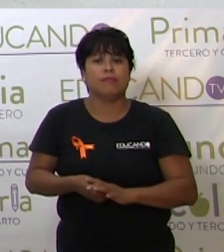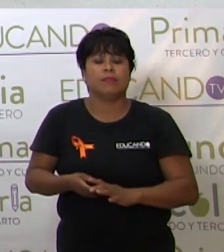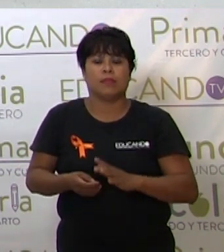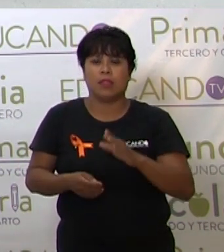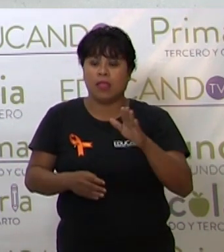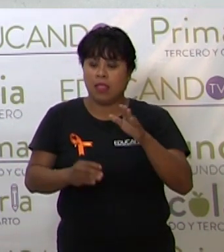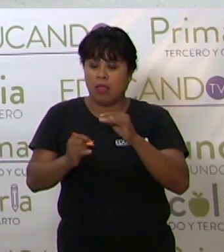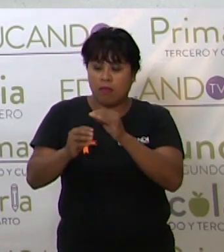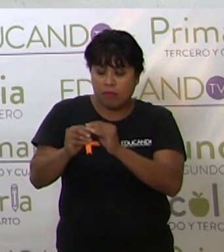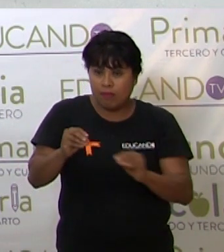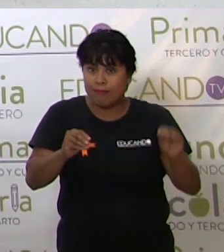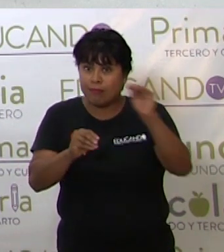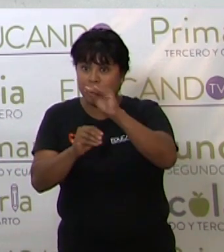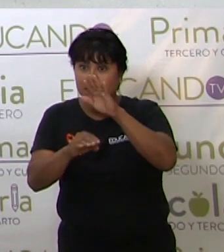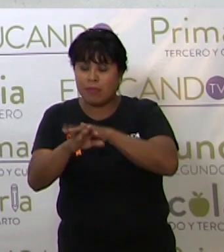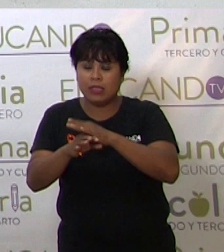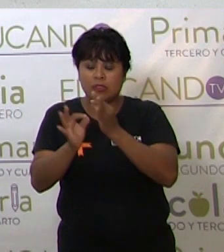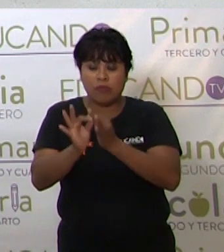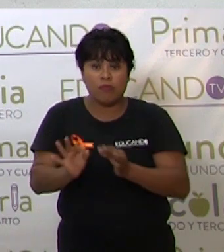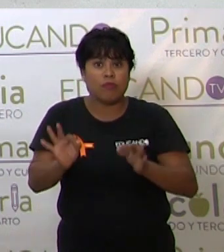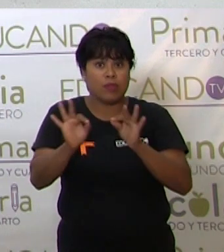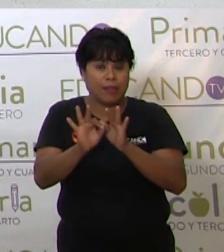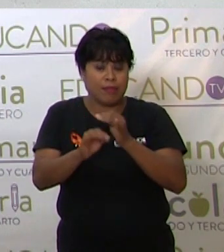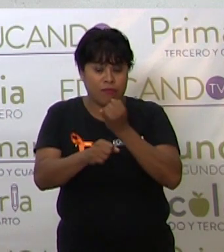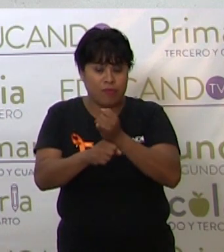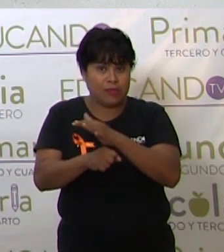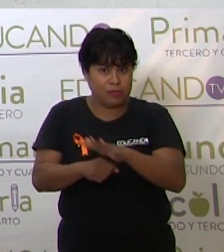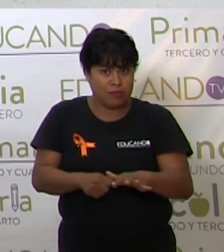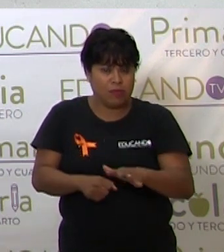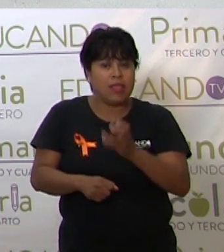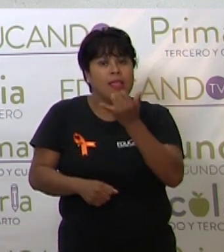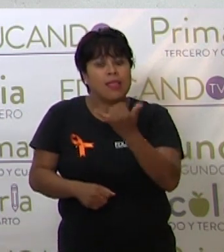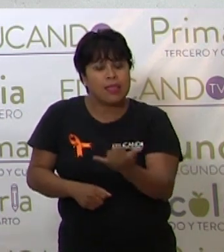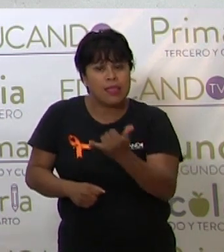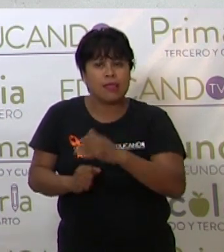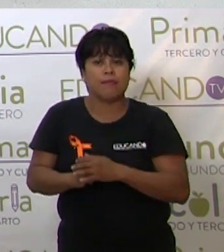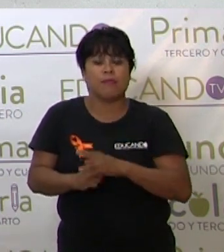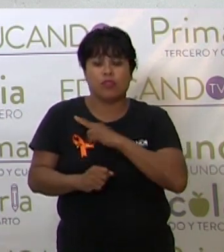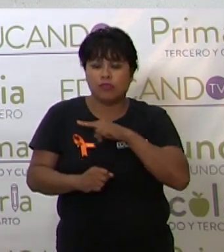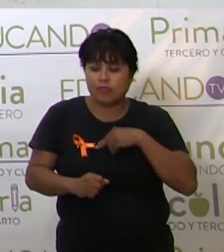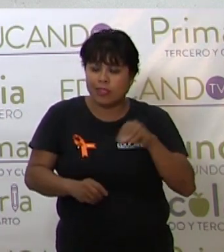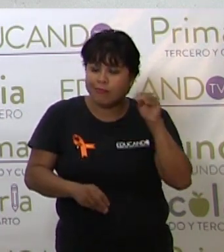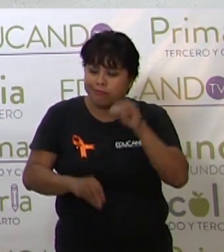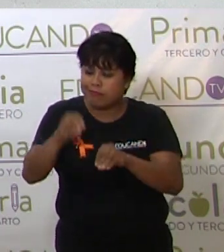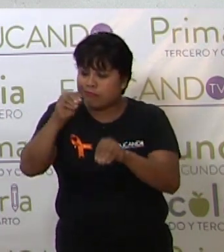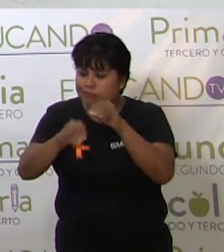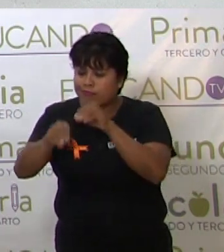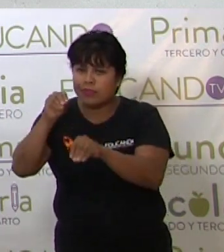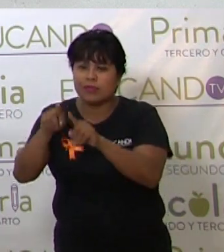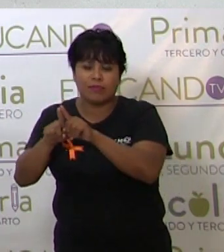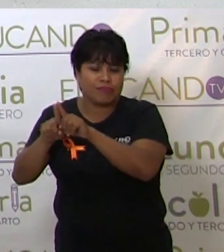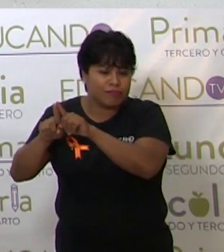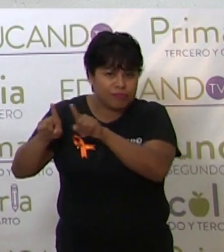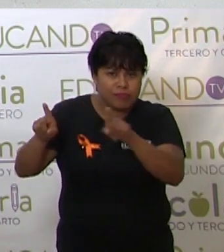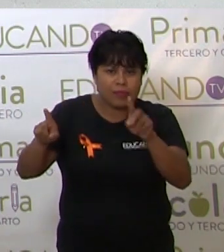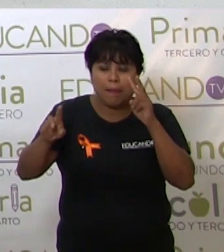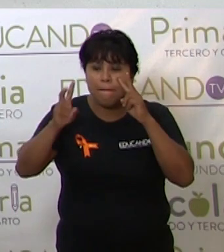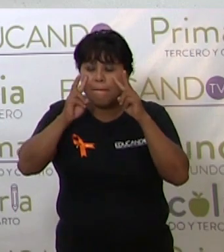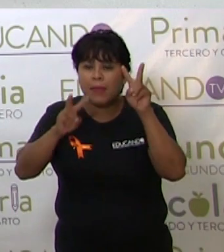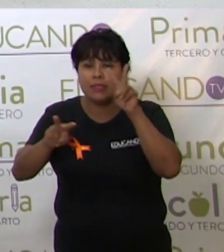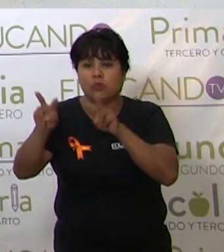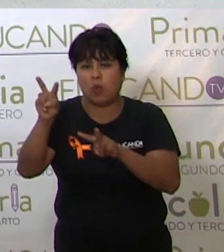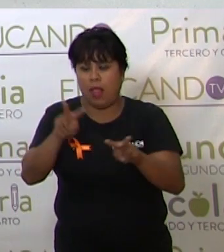jerarquizamos la información que creemos que es importante, y la realizamos de forma visual.